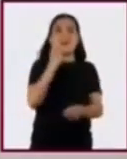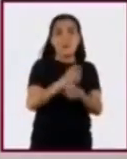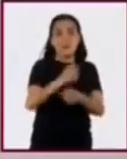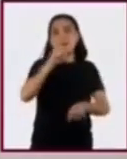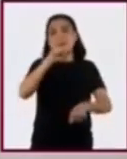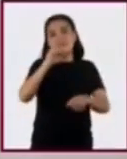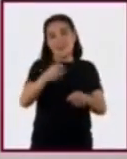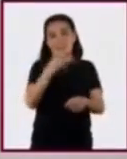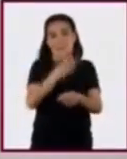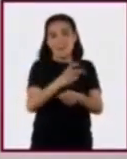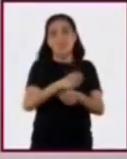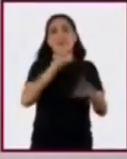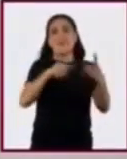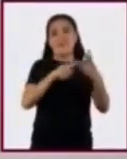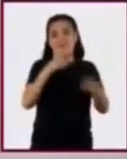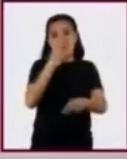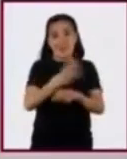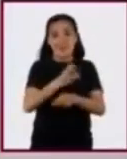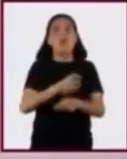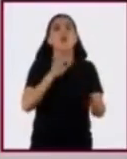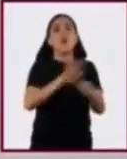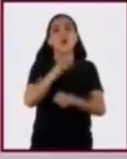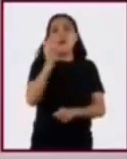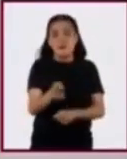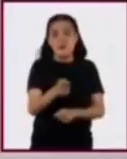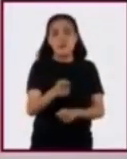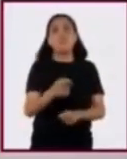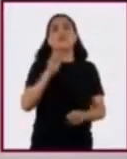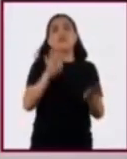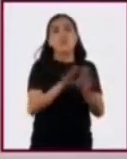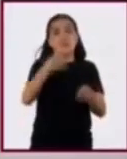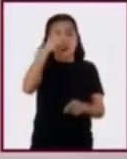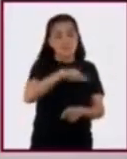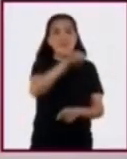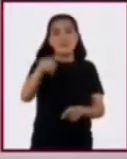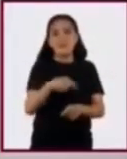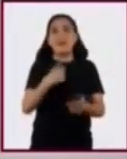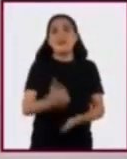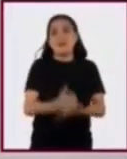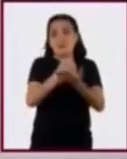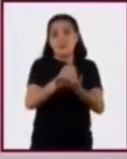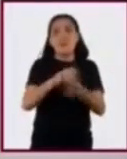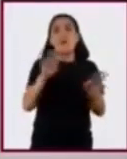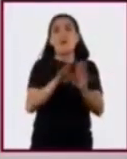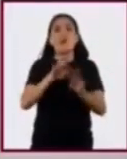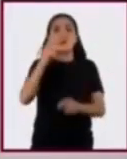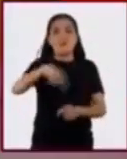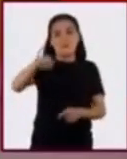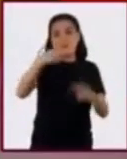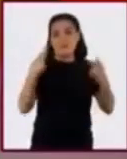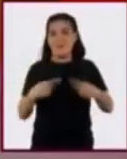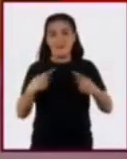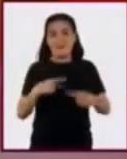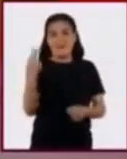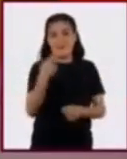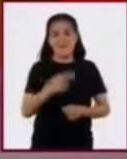secundario y terciario los cuales generan bienes y servicios que demanda la población.